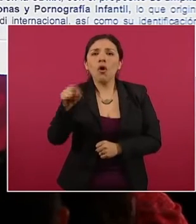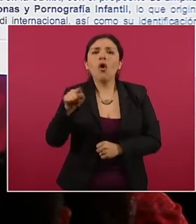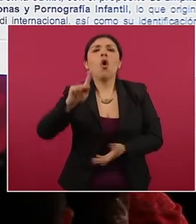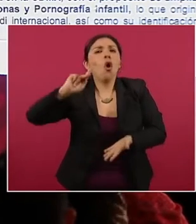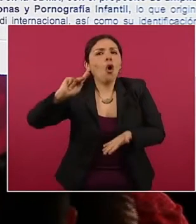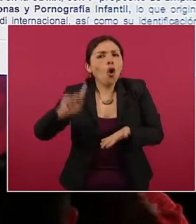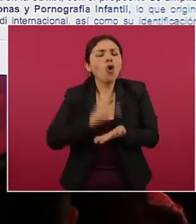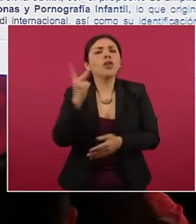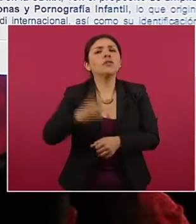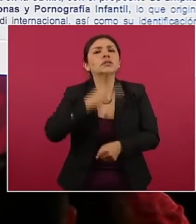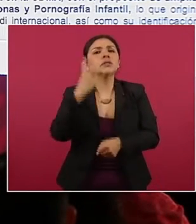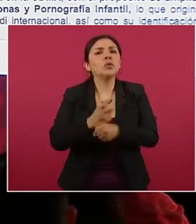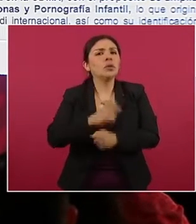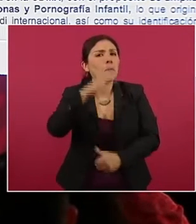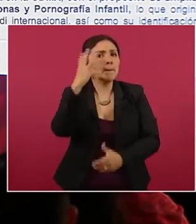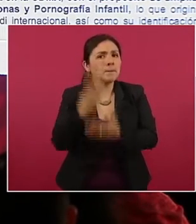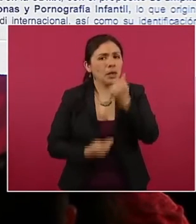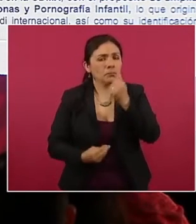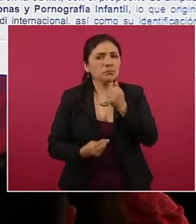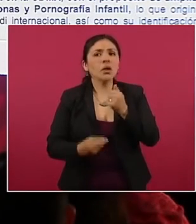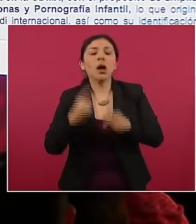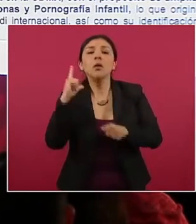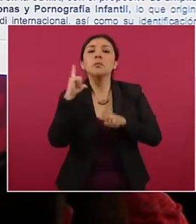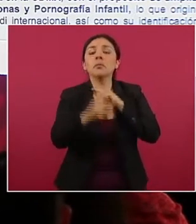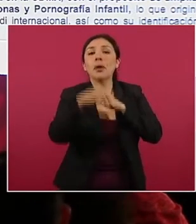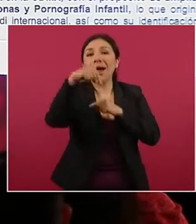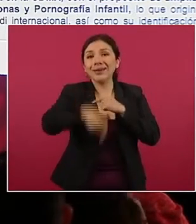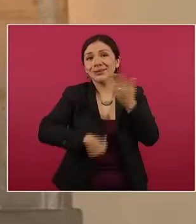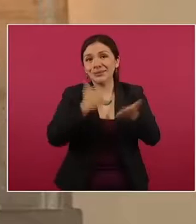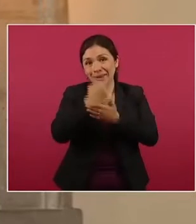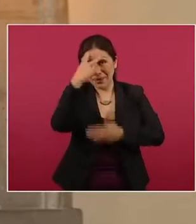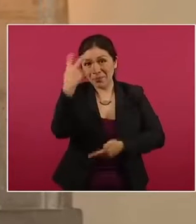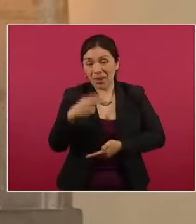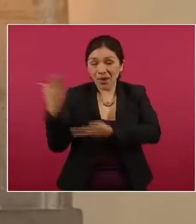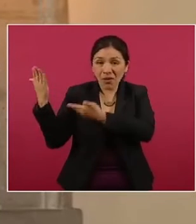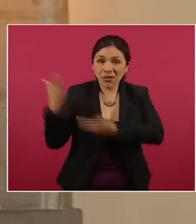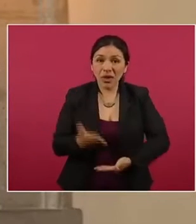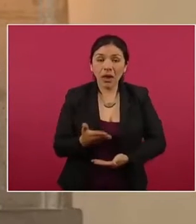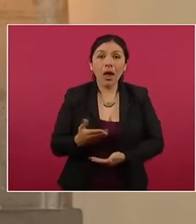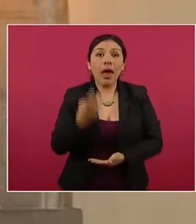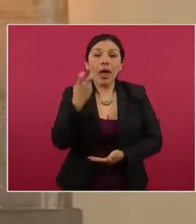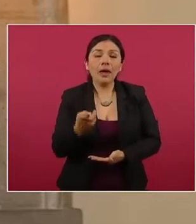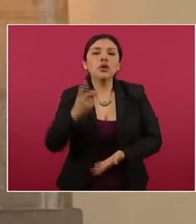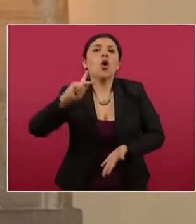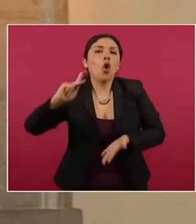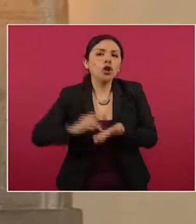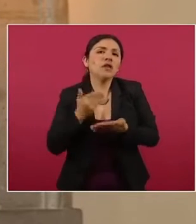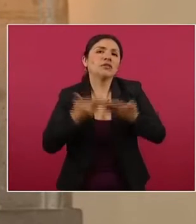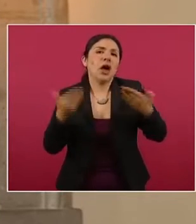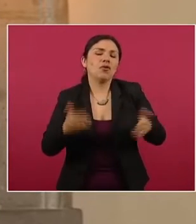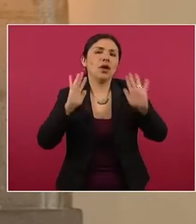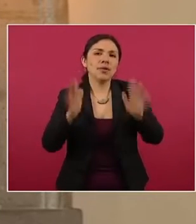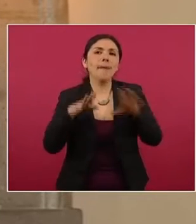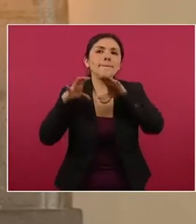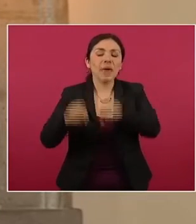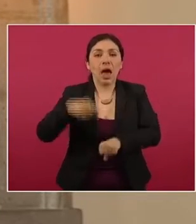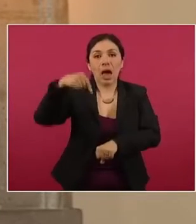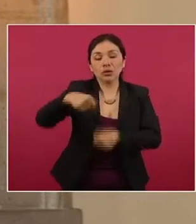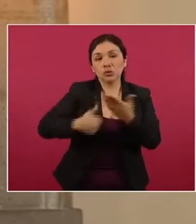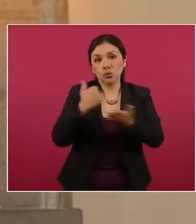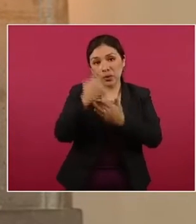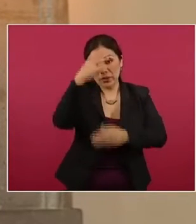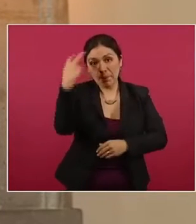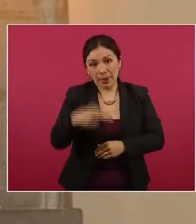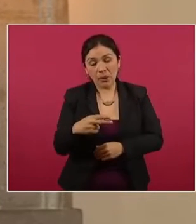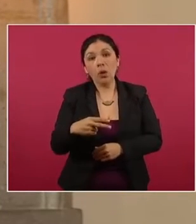nuevamente sustraerse, huye a la Ciudad de México y finalmente se le aprende aquí en la Ciudad de México,